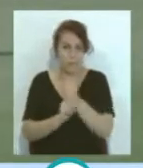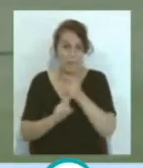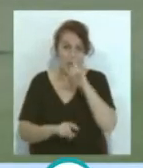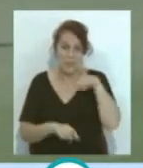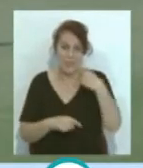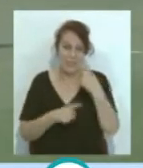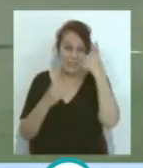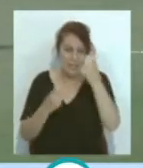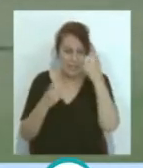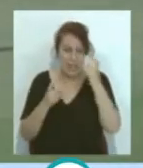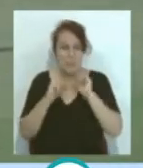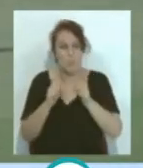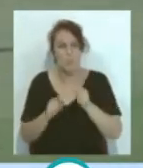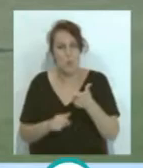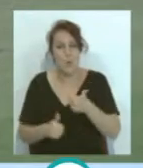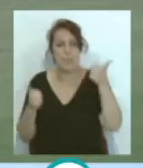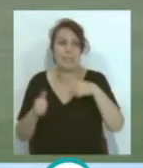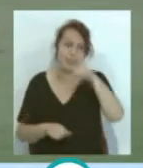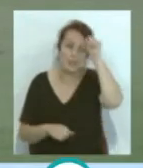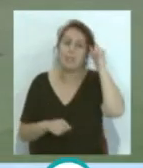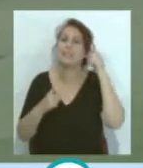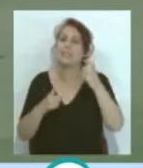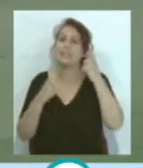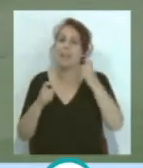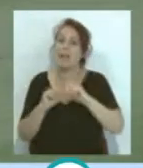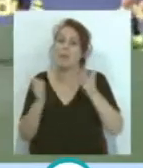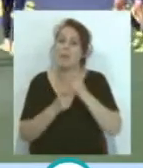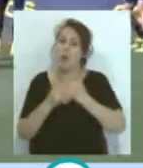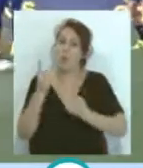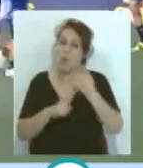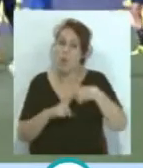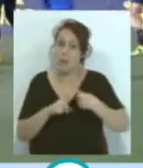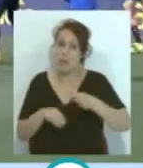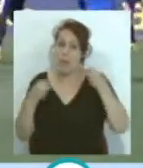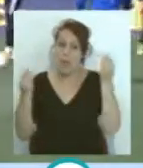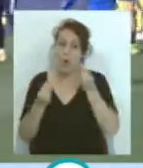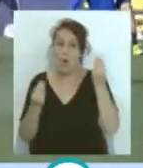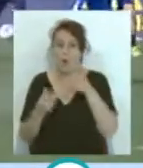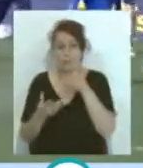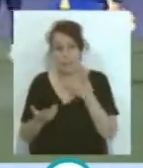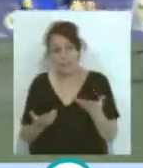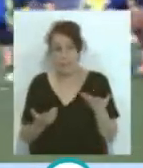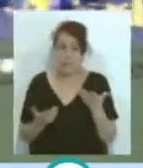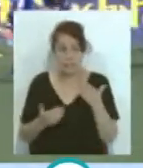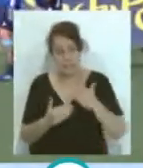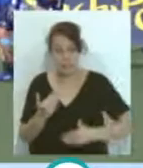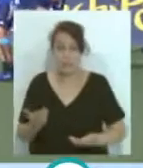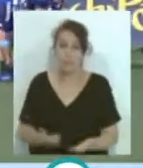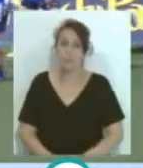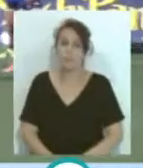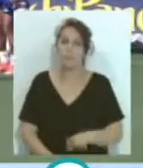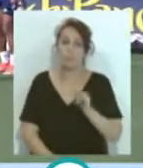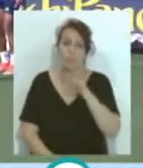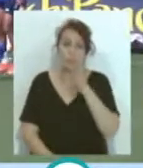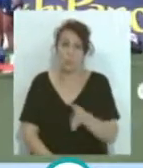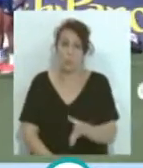un poquito más... ...y Álvaro intentará también que su equipo mejore... ...algunos aspectos que a día de hoy... ...pues está un poquito más limitado. Sí, porque